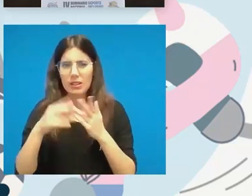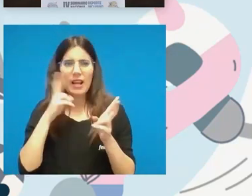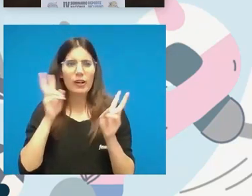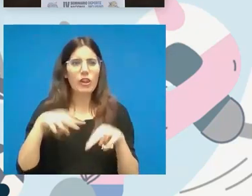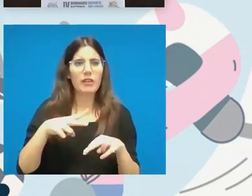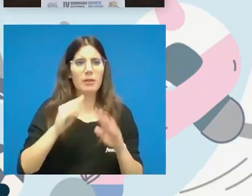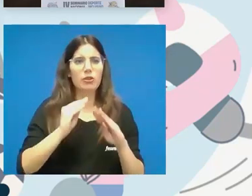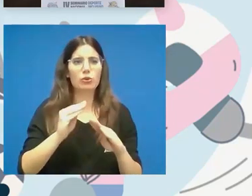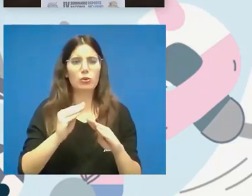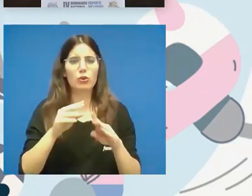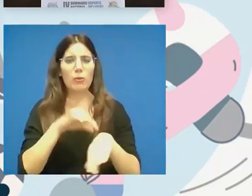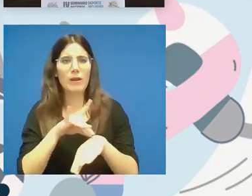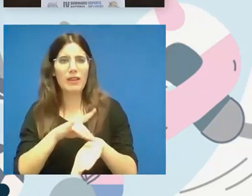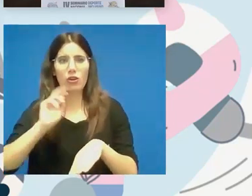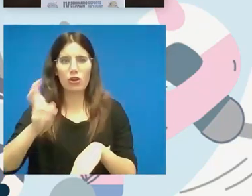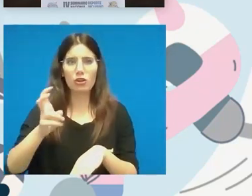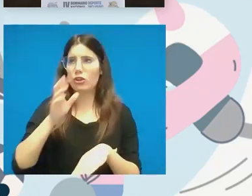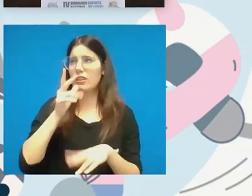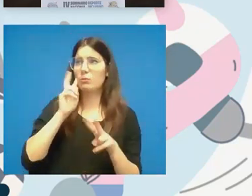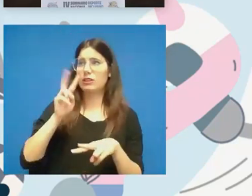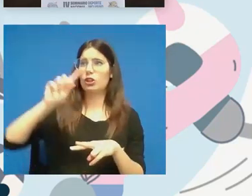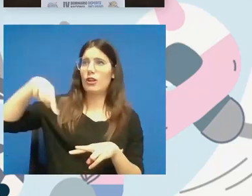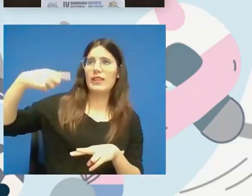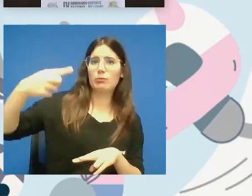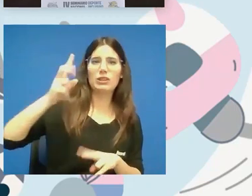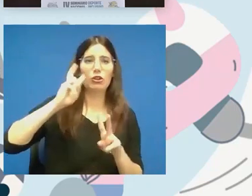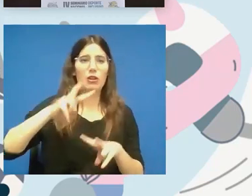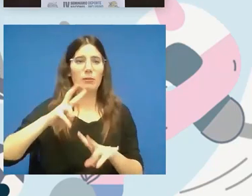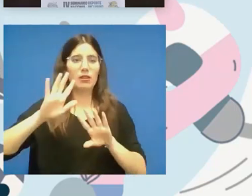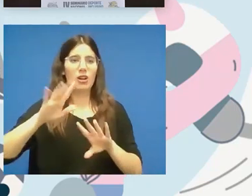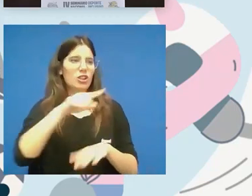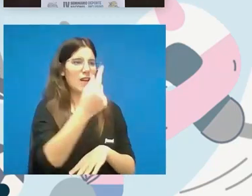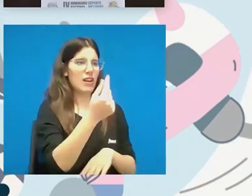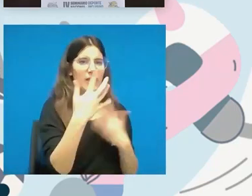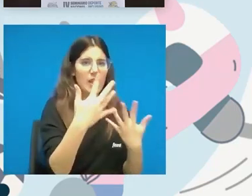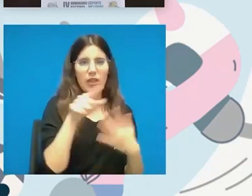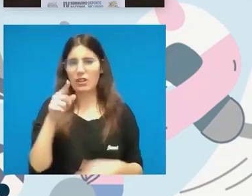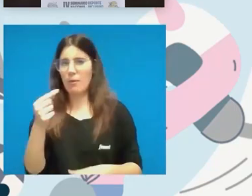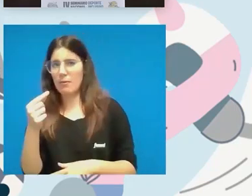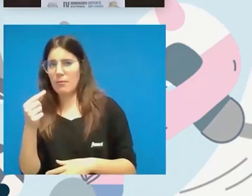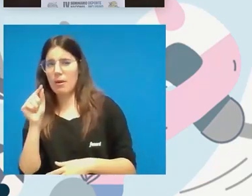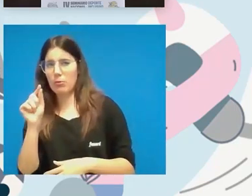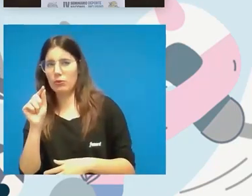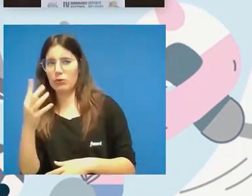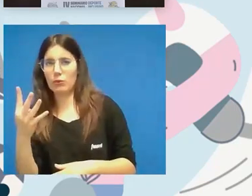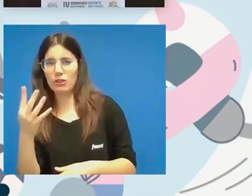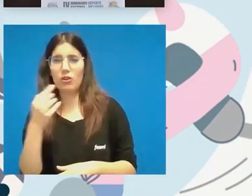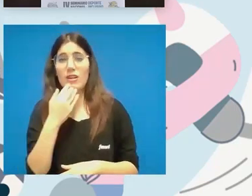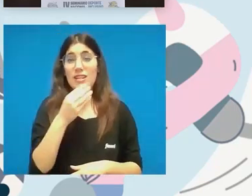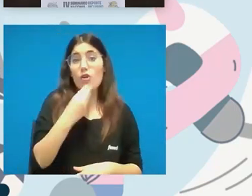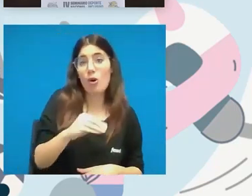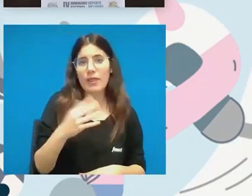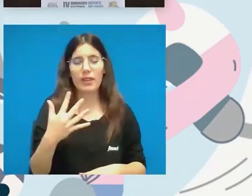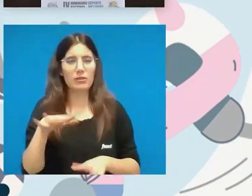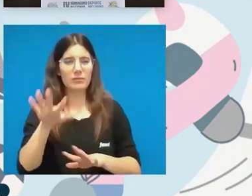médico antes de en otras no hace falta es el siguiente reconocimiento en otras vale 10 en otras vale 4 en otras si eres joven valen 5 todo